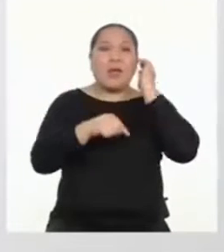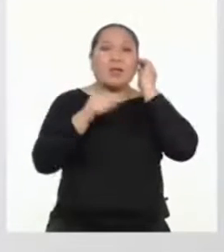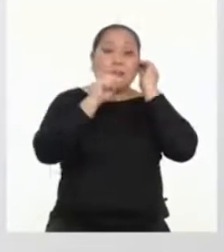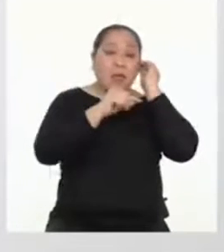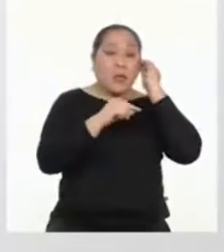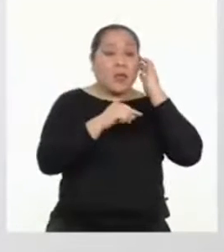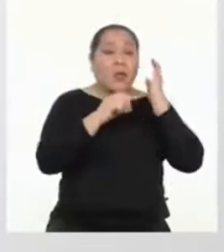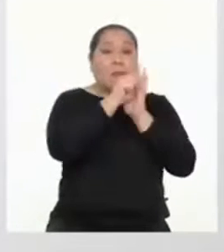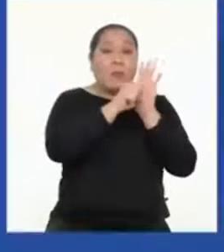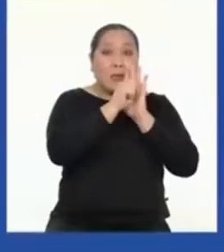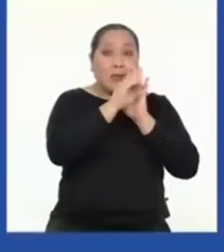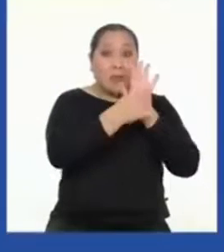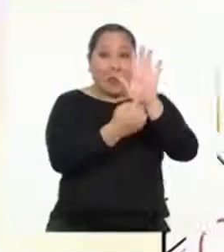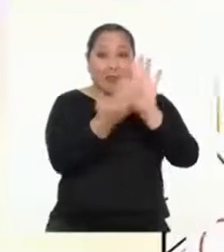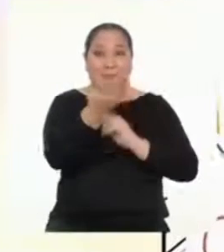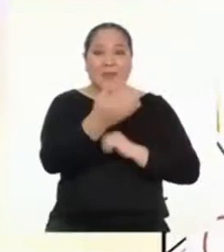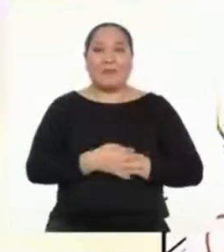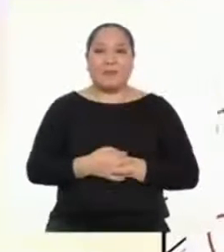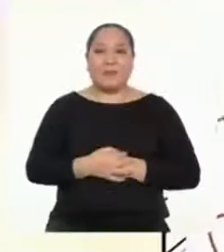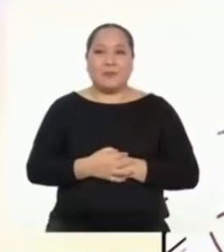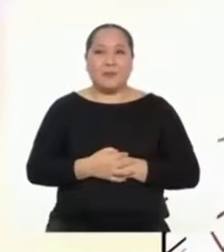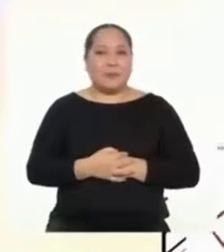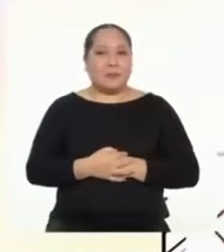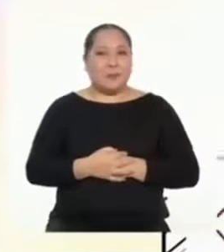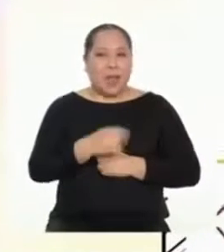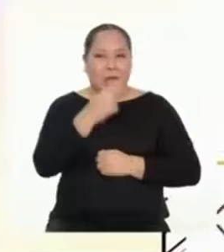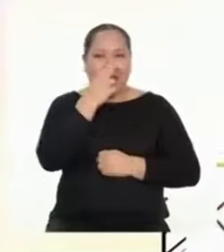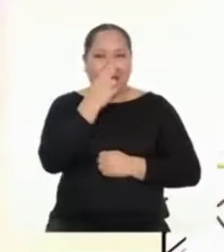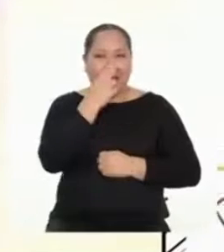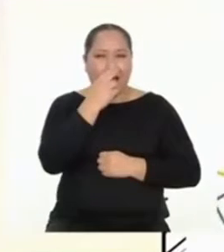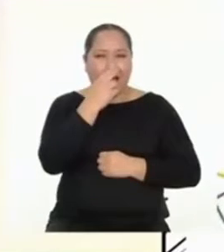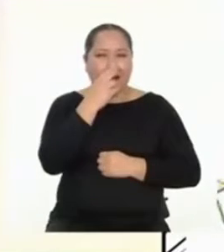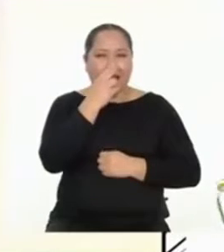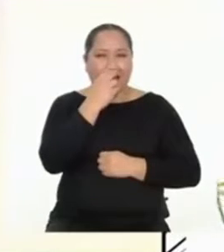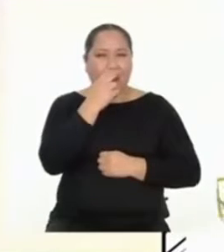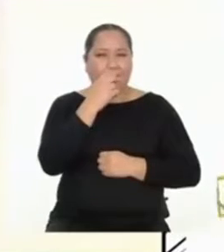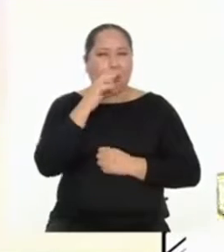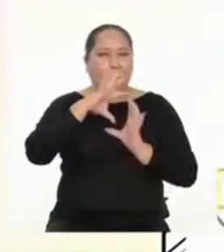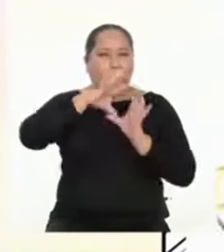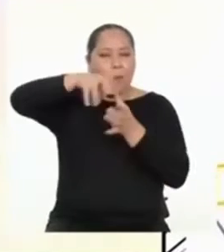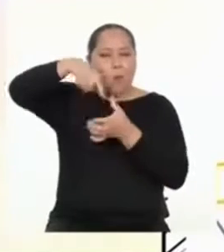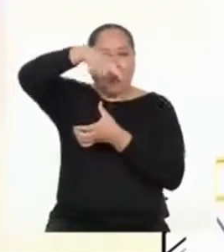tiene la respuesta a tu pregunta. El misterioso mundo de las neuronas.